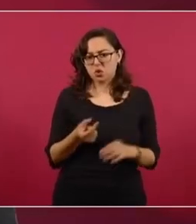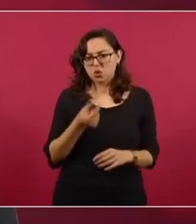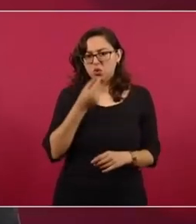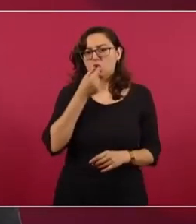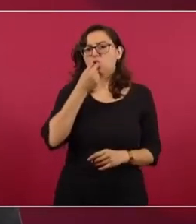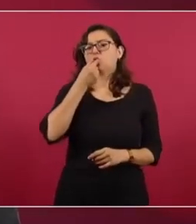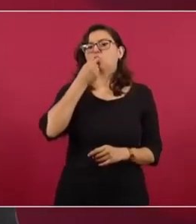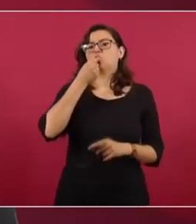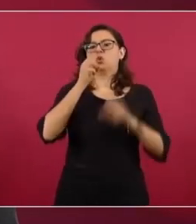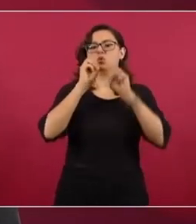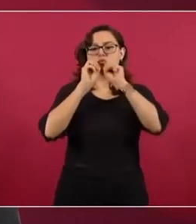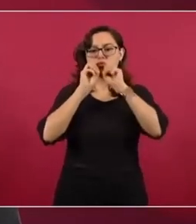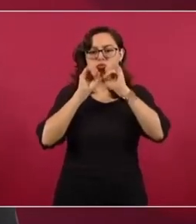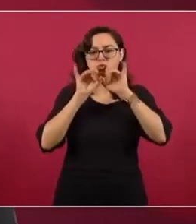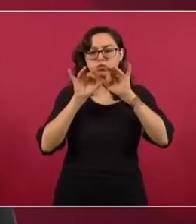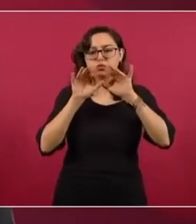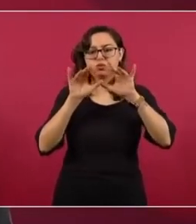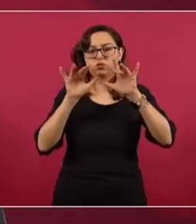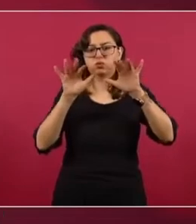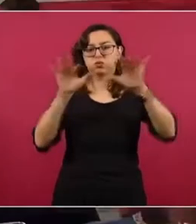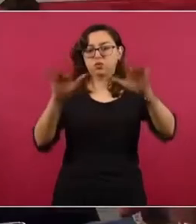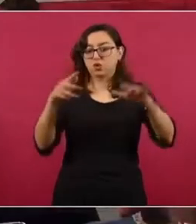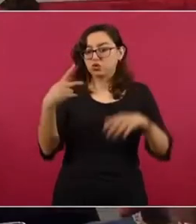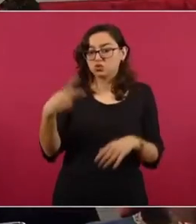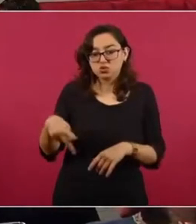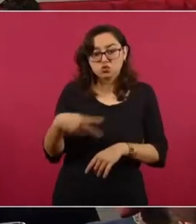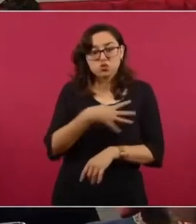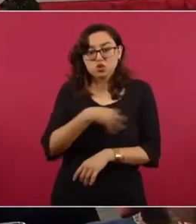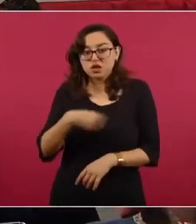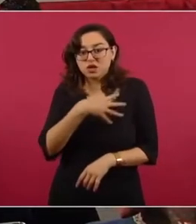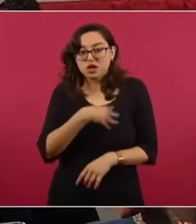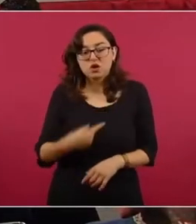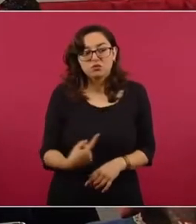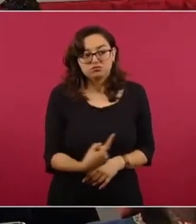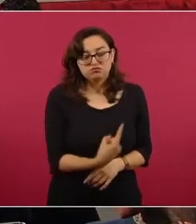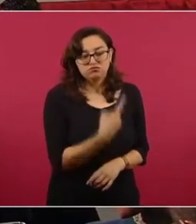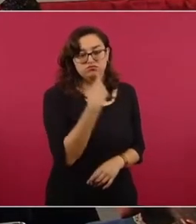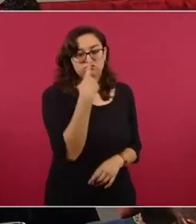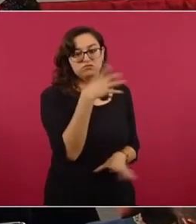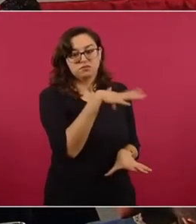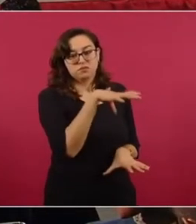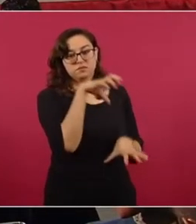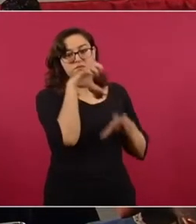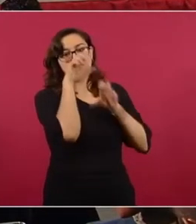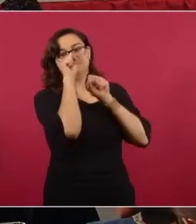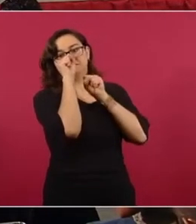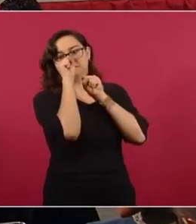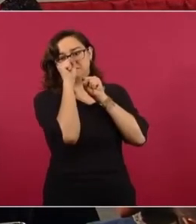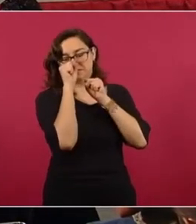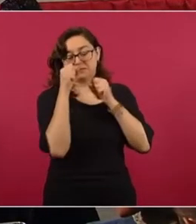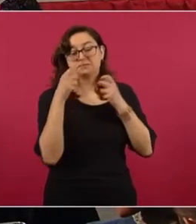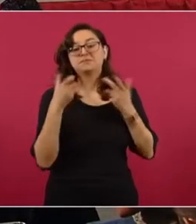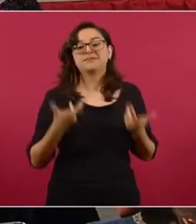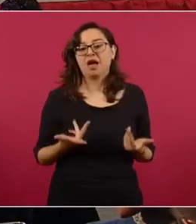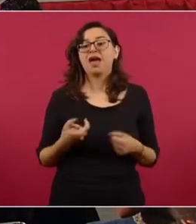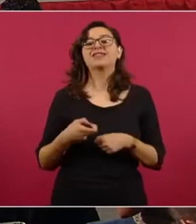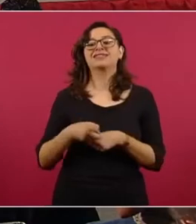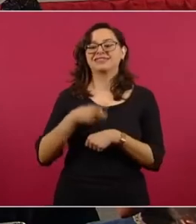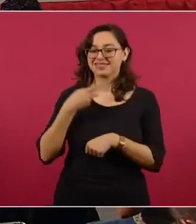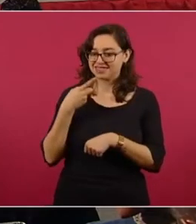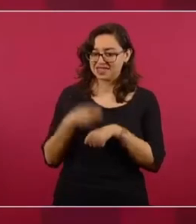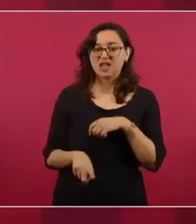en la casa y está contaminando a sus hijos e hijas menores, le está causando daños